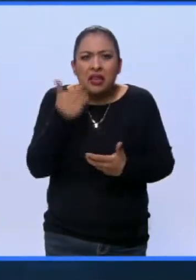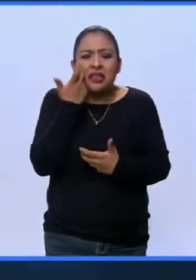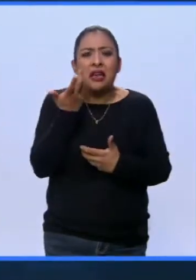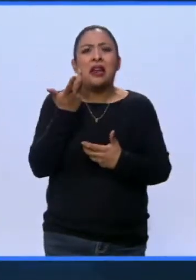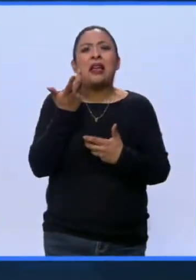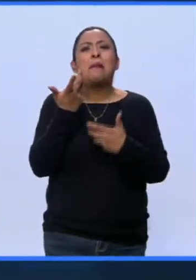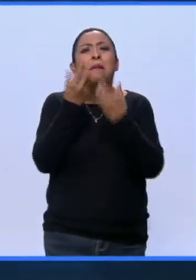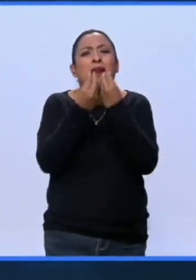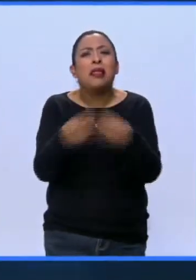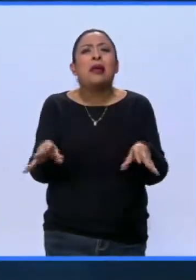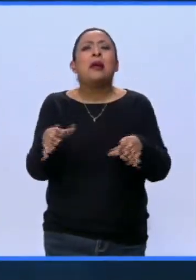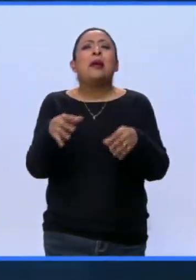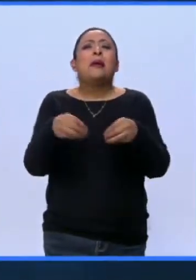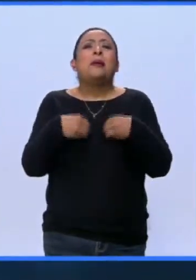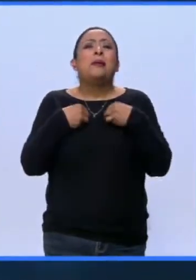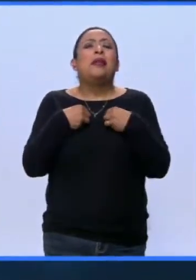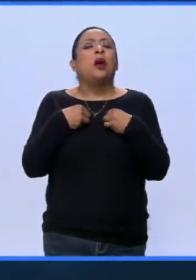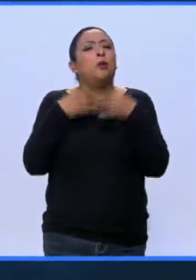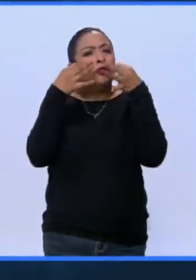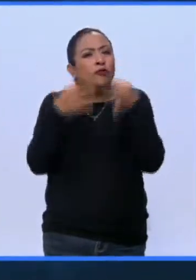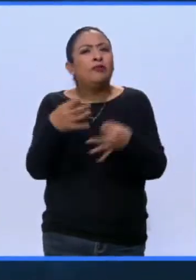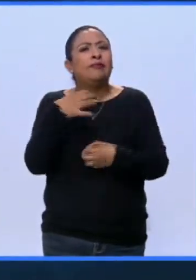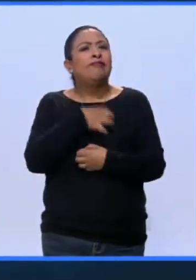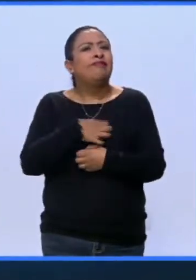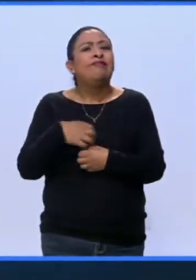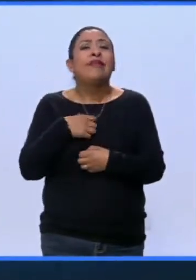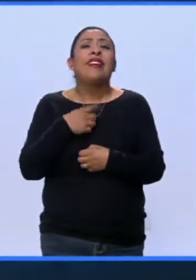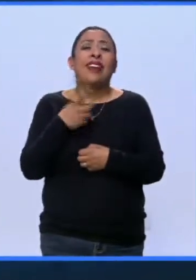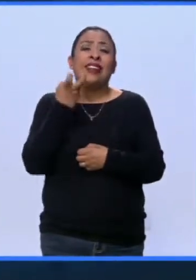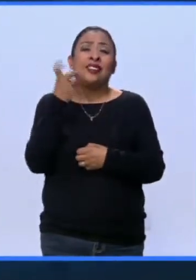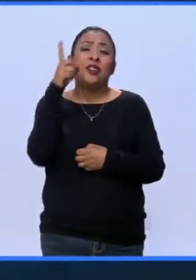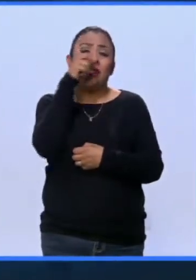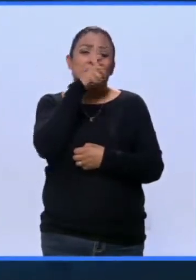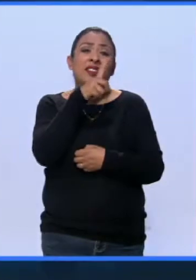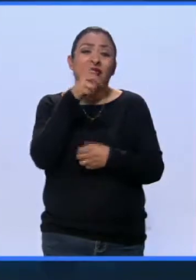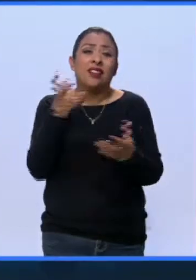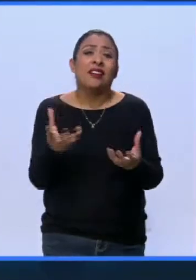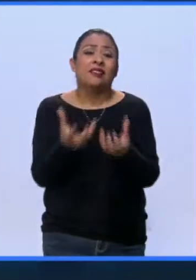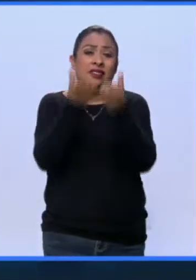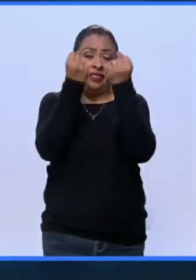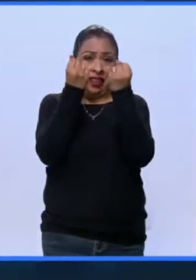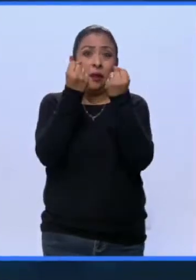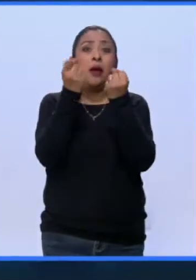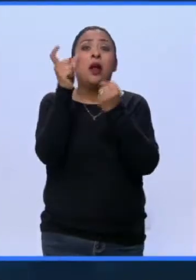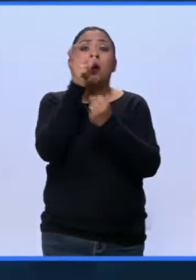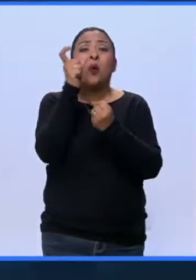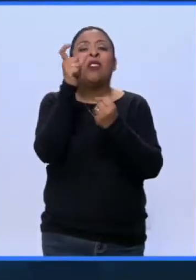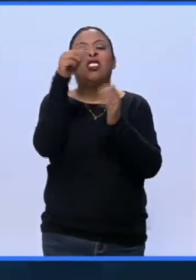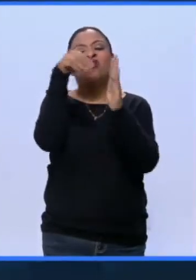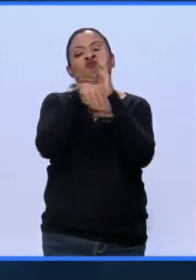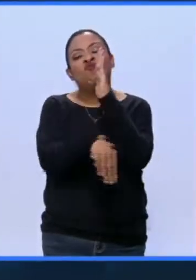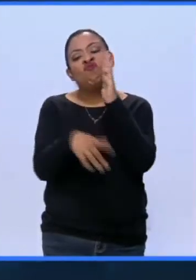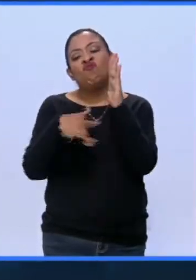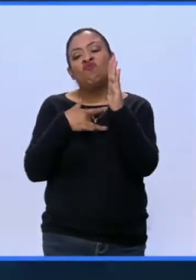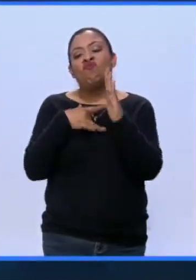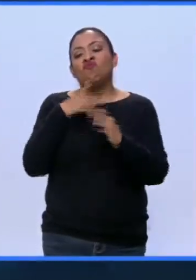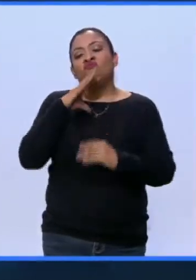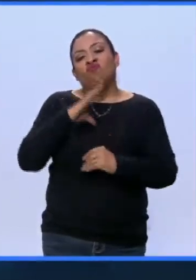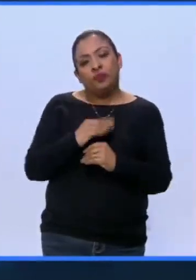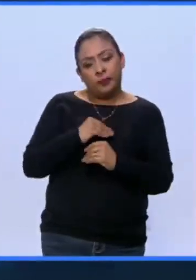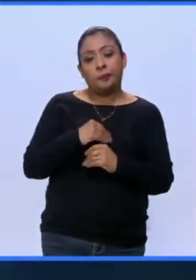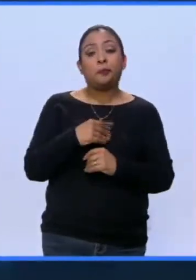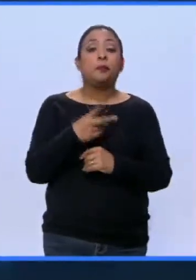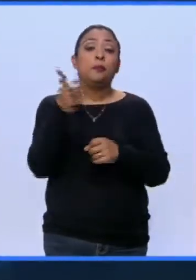alegre, y eso es muy difícil de recuperar, recuperar la moral de las personas, ¿no? Cuando se cae, se cae tan bajo. Con más de 270